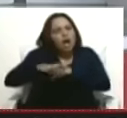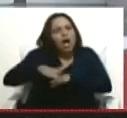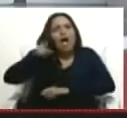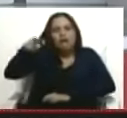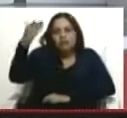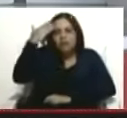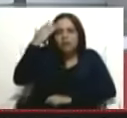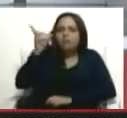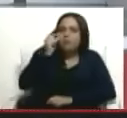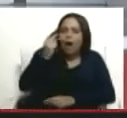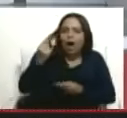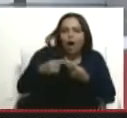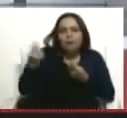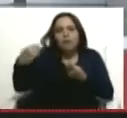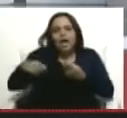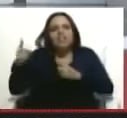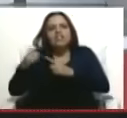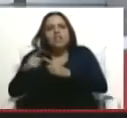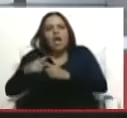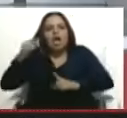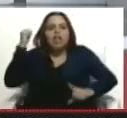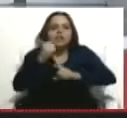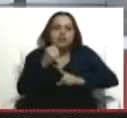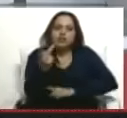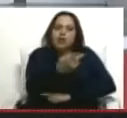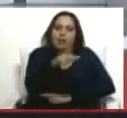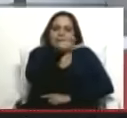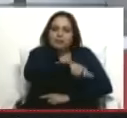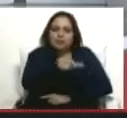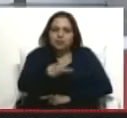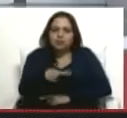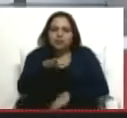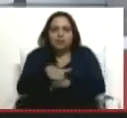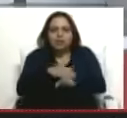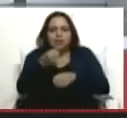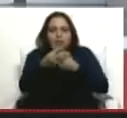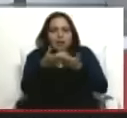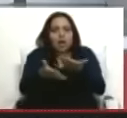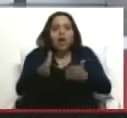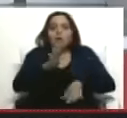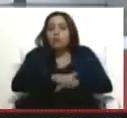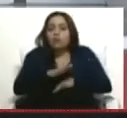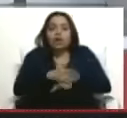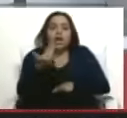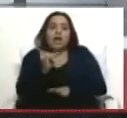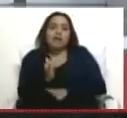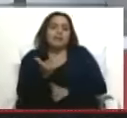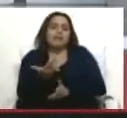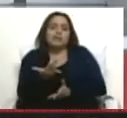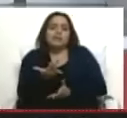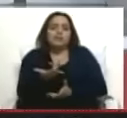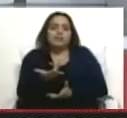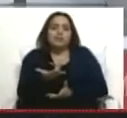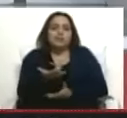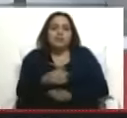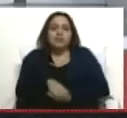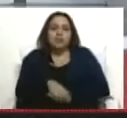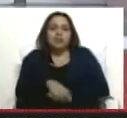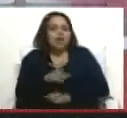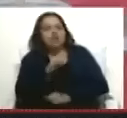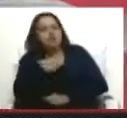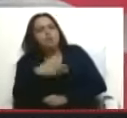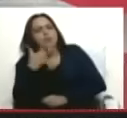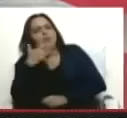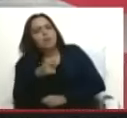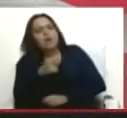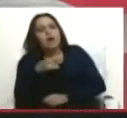mataron a Cancerbero y a Carlos Molnar, como bien lo decimos aquí, por motivos fútiles e ignobles. Pero ella no podría ser entonces objeto